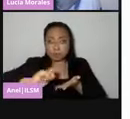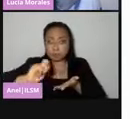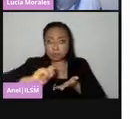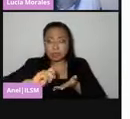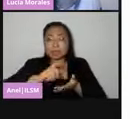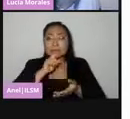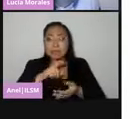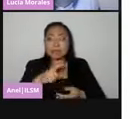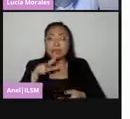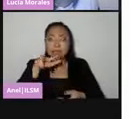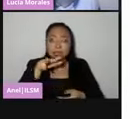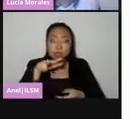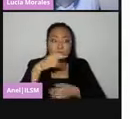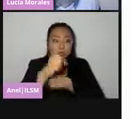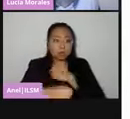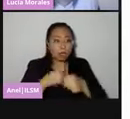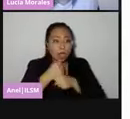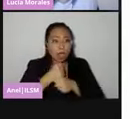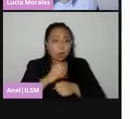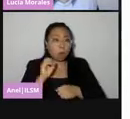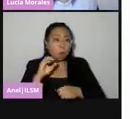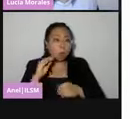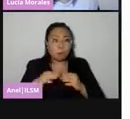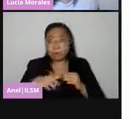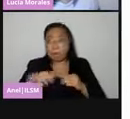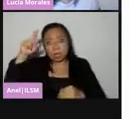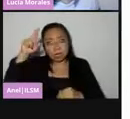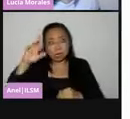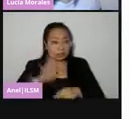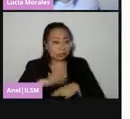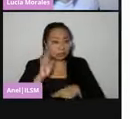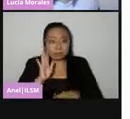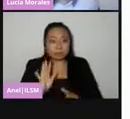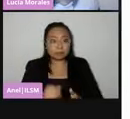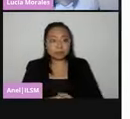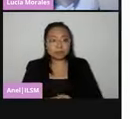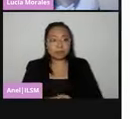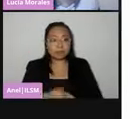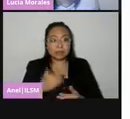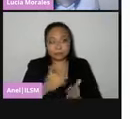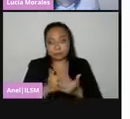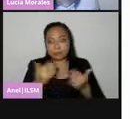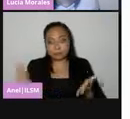años o más al día de la elección. Siguiente, por favor.